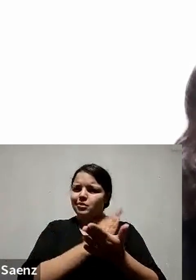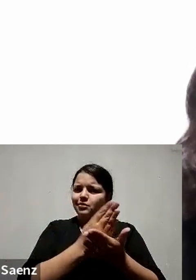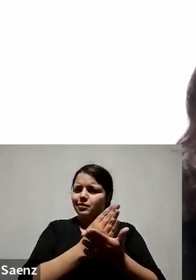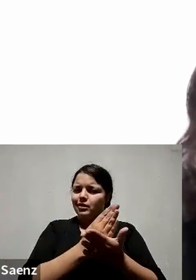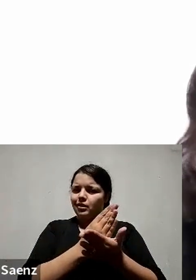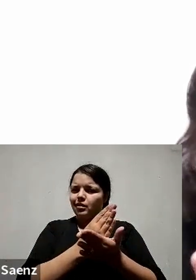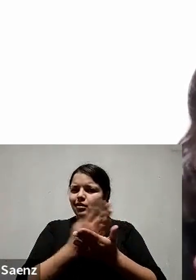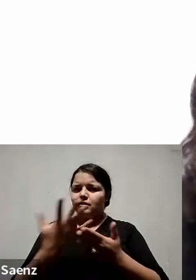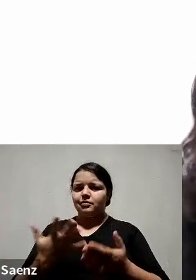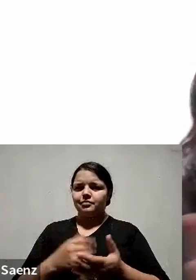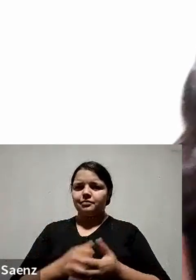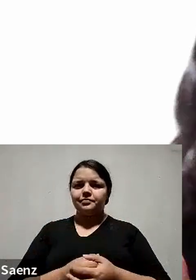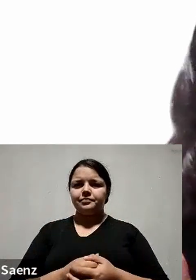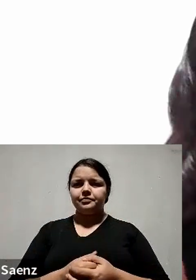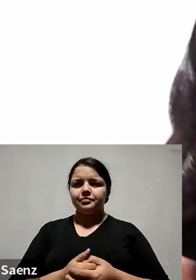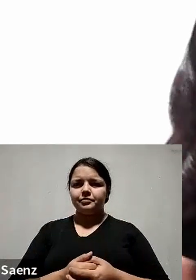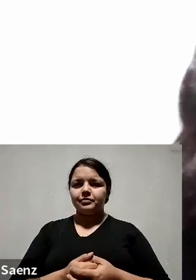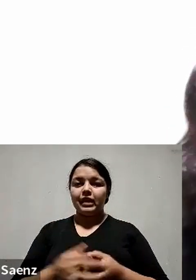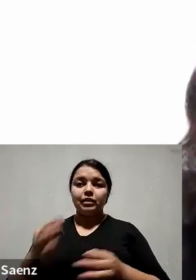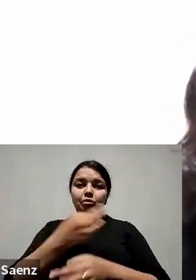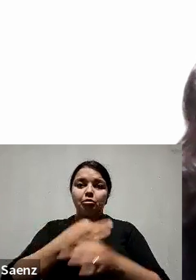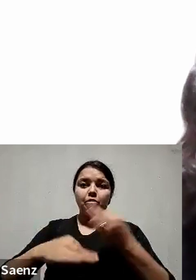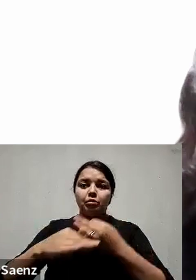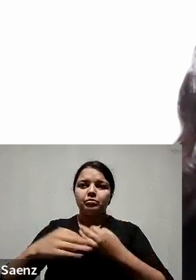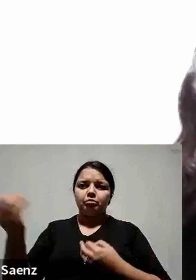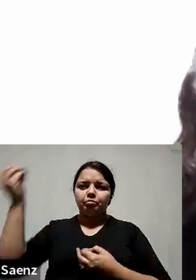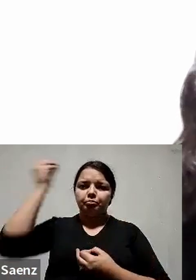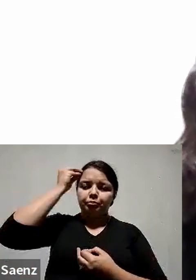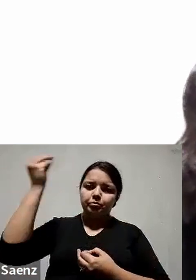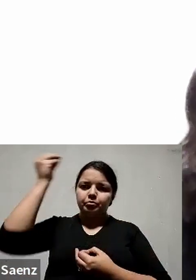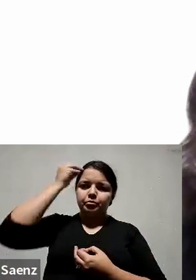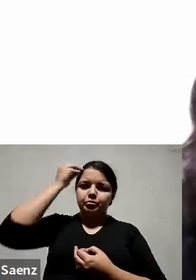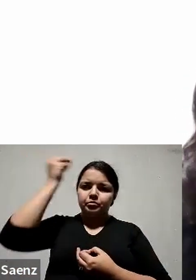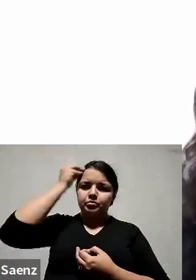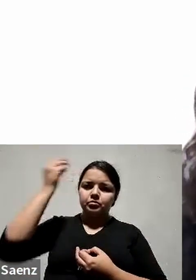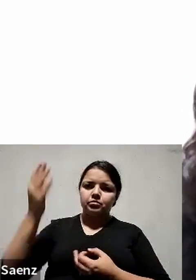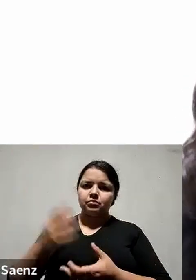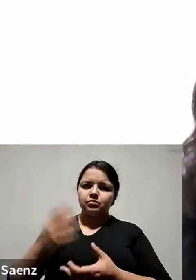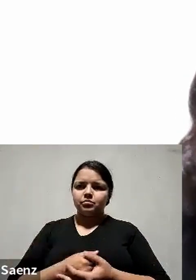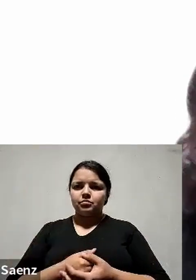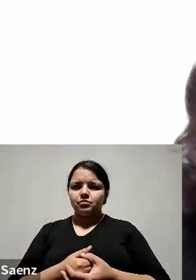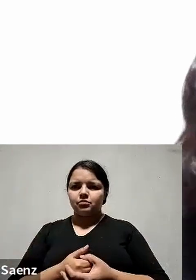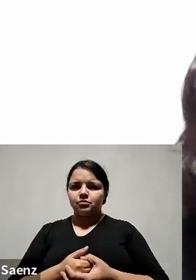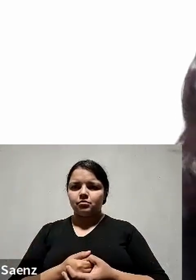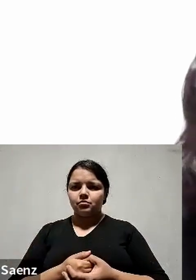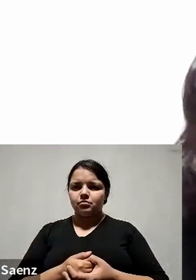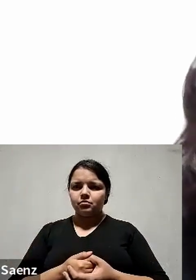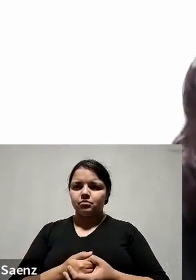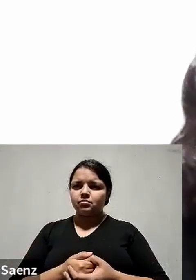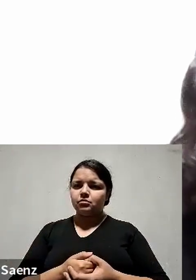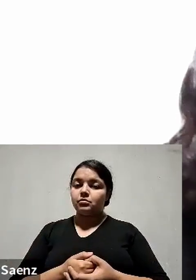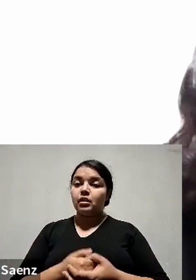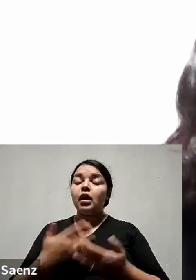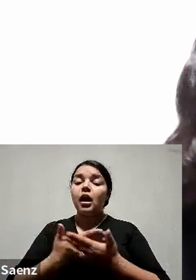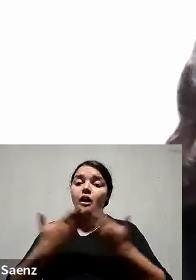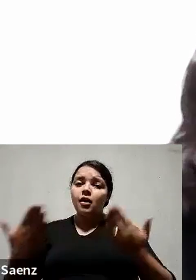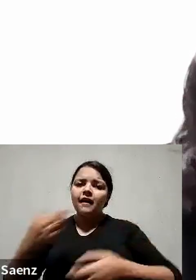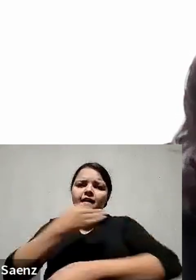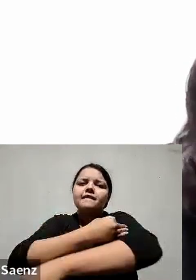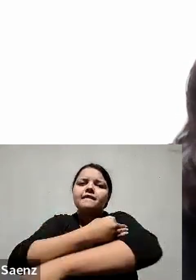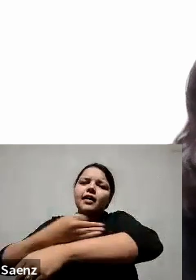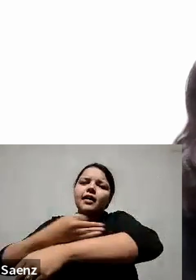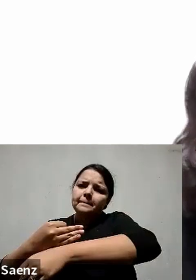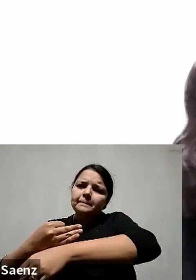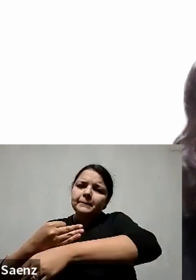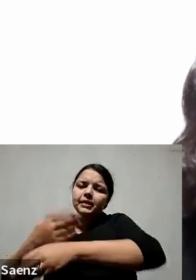porque aquí nos van a caer las pedradas a todos. Así que vamos a verlo en un contexto de familia, familia